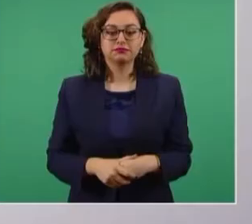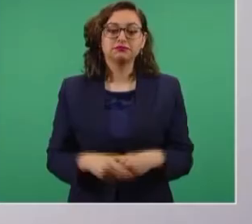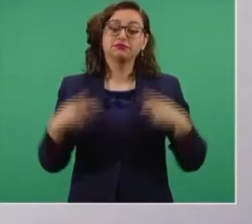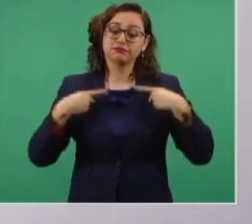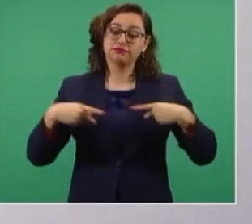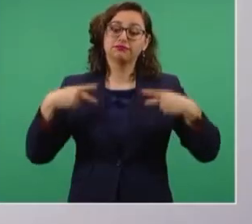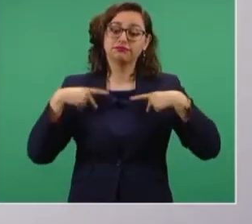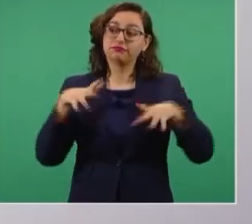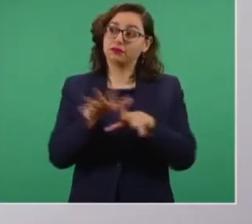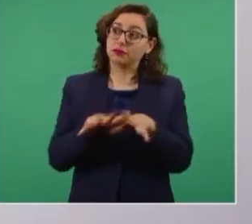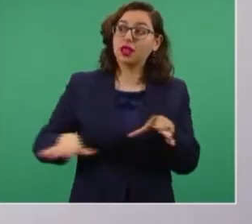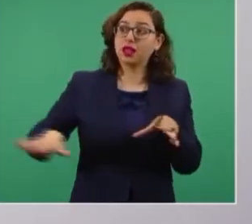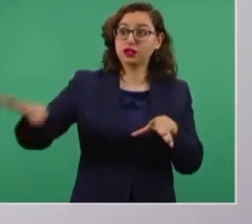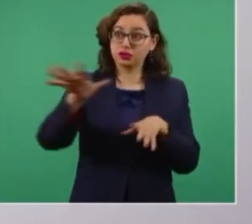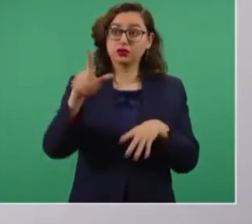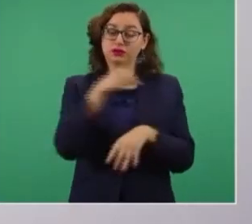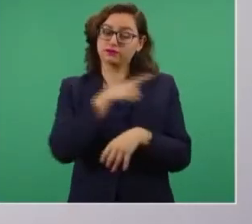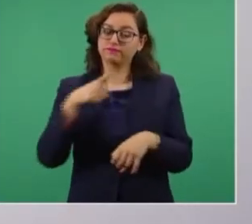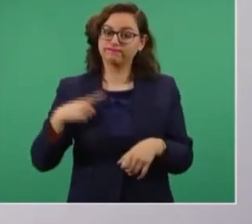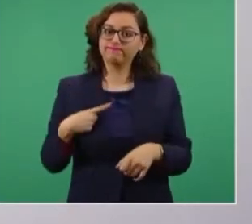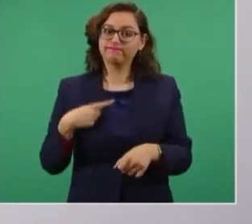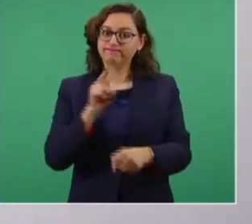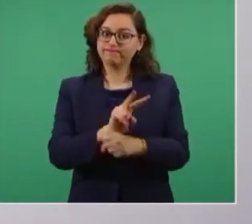o del INE.